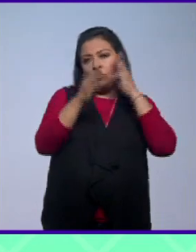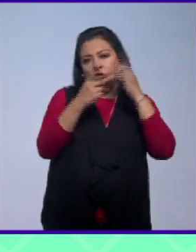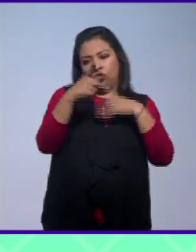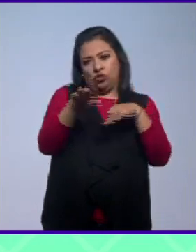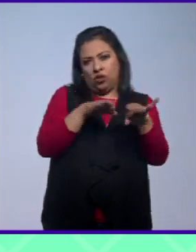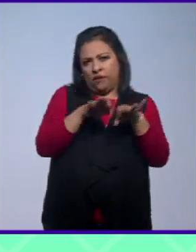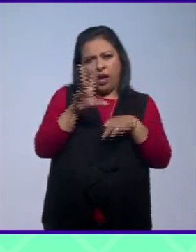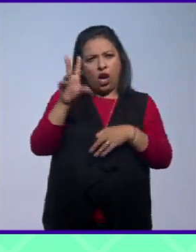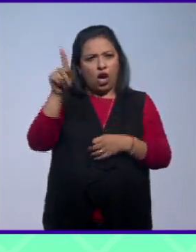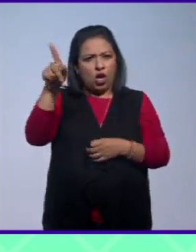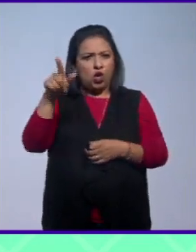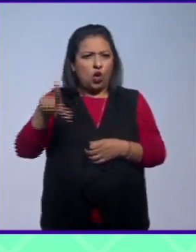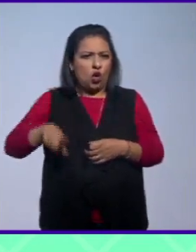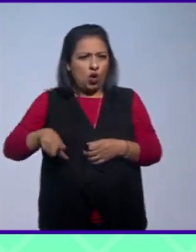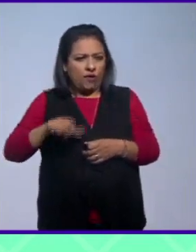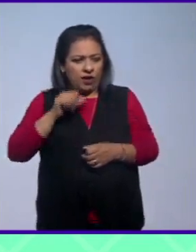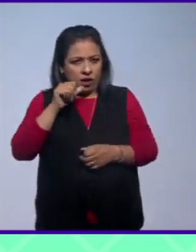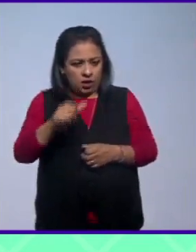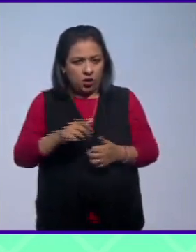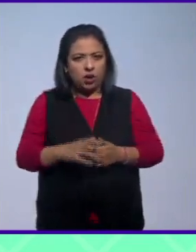trabajan y no del Ministerio